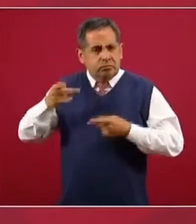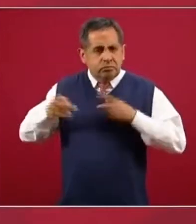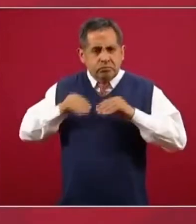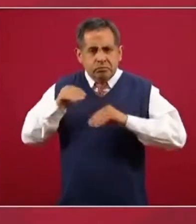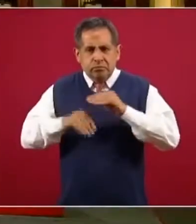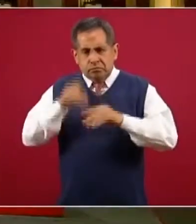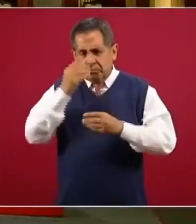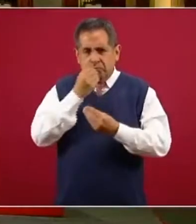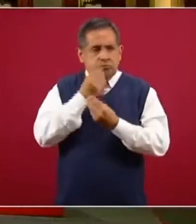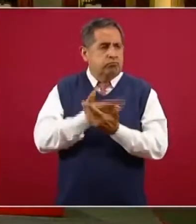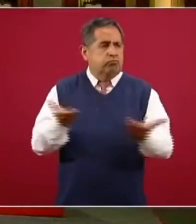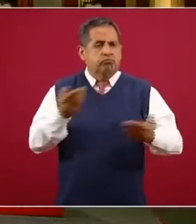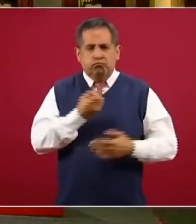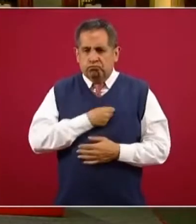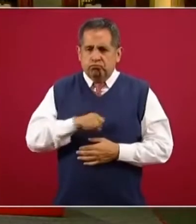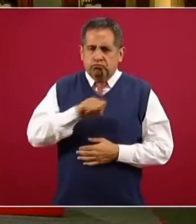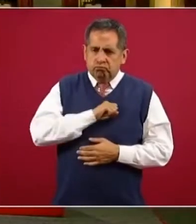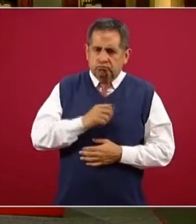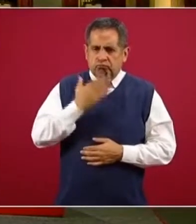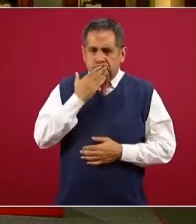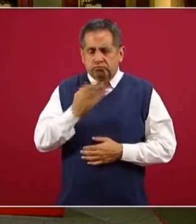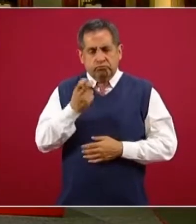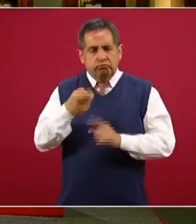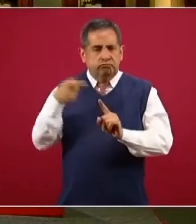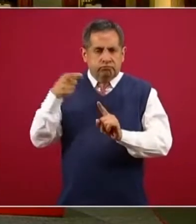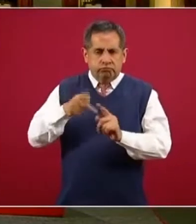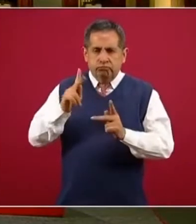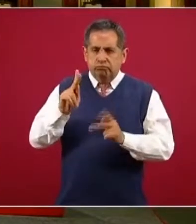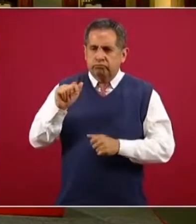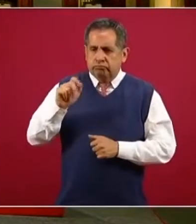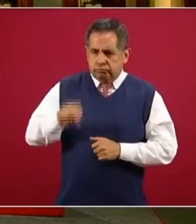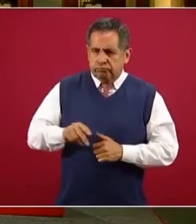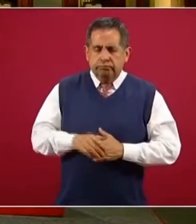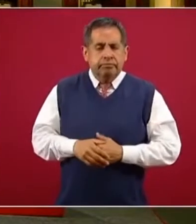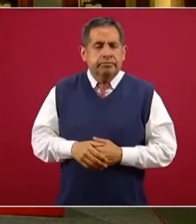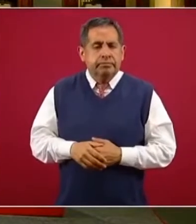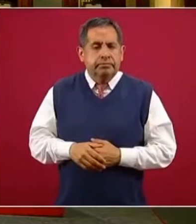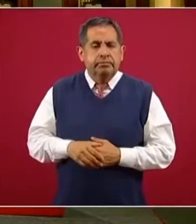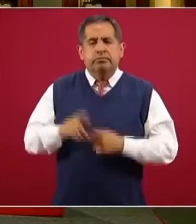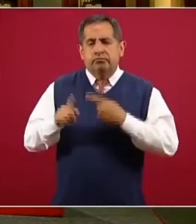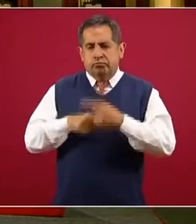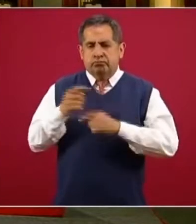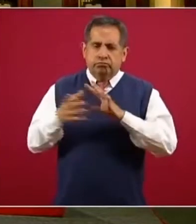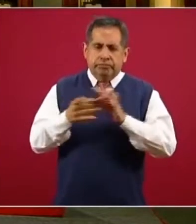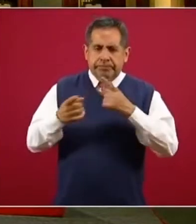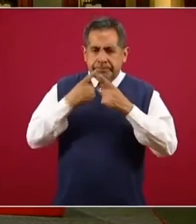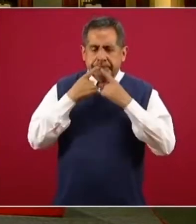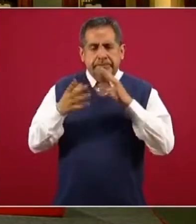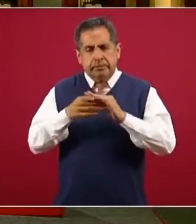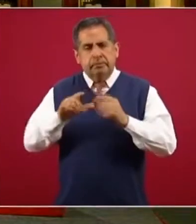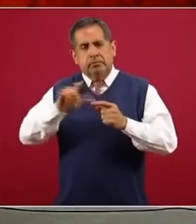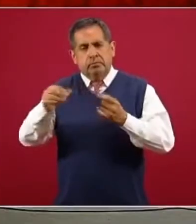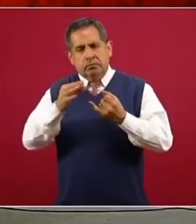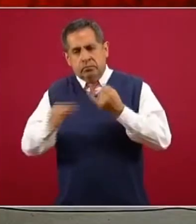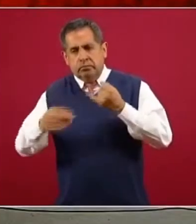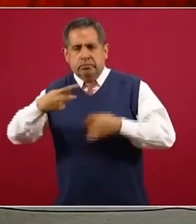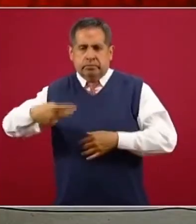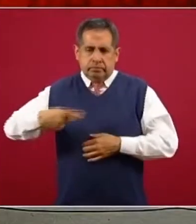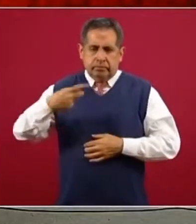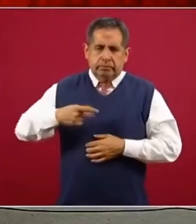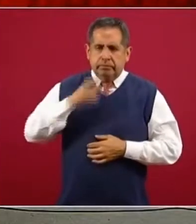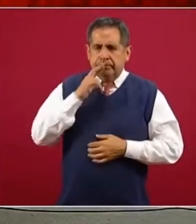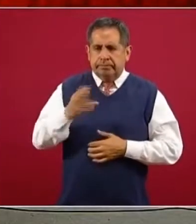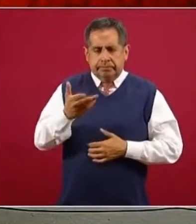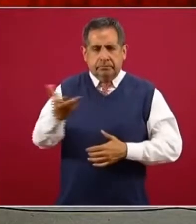La Secretaría de Salud informó este jueves que ya son 66.329 las personas fallecidas por el nuevo coronavirus SARS-CoV-2 en